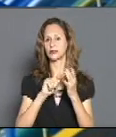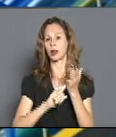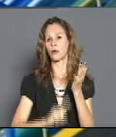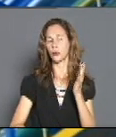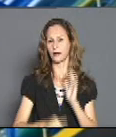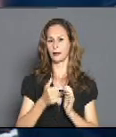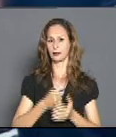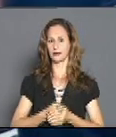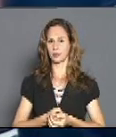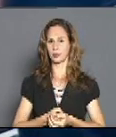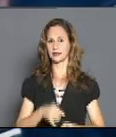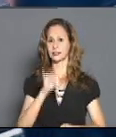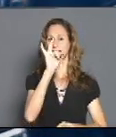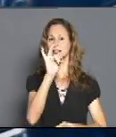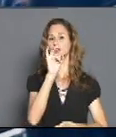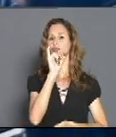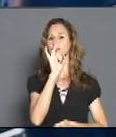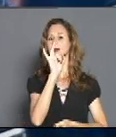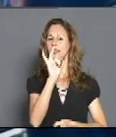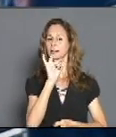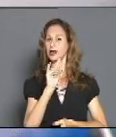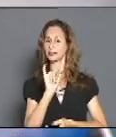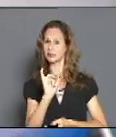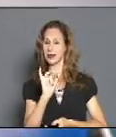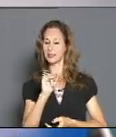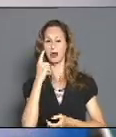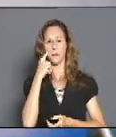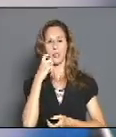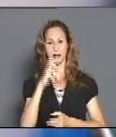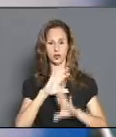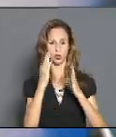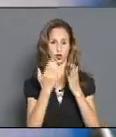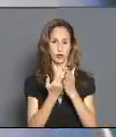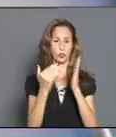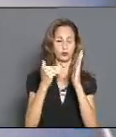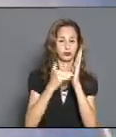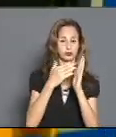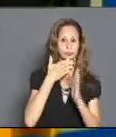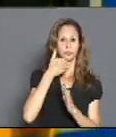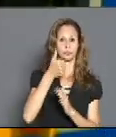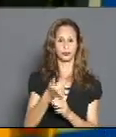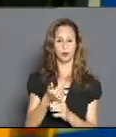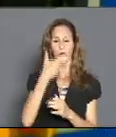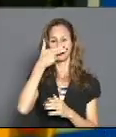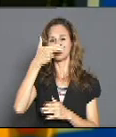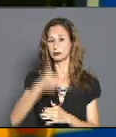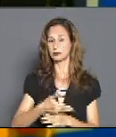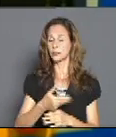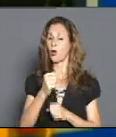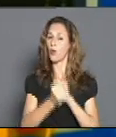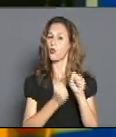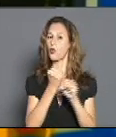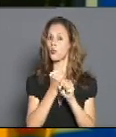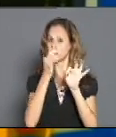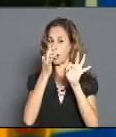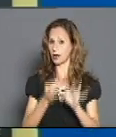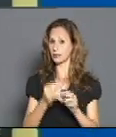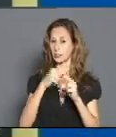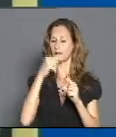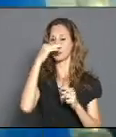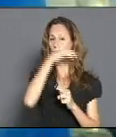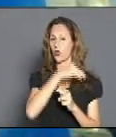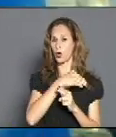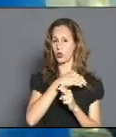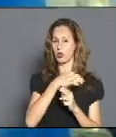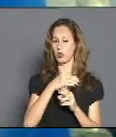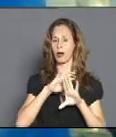utilizar 377.000 toneladas de petróleo crudo. De emplear esta generación combustibles diésel en otras tecnologías, o lo